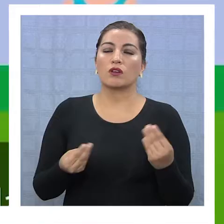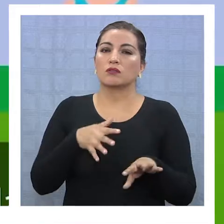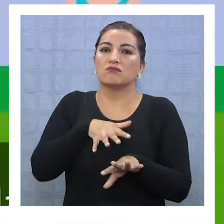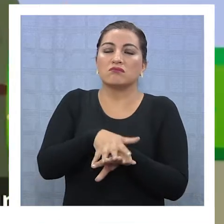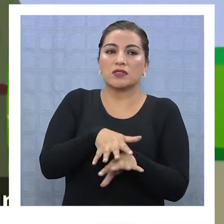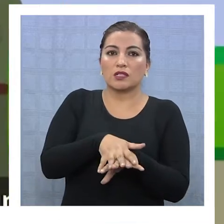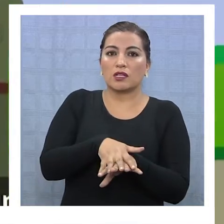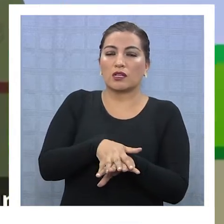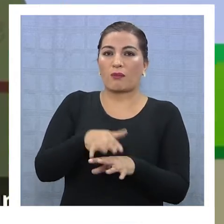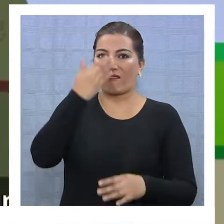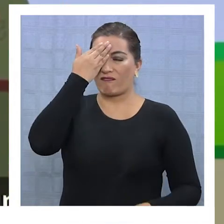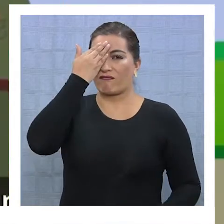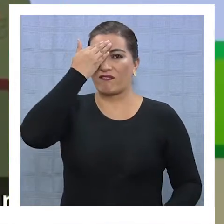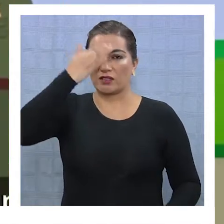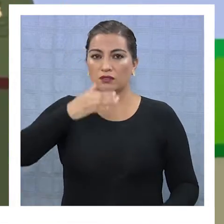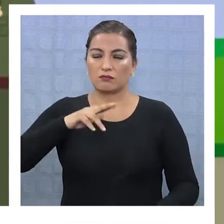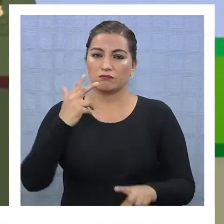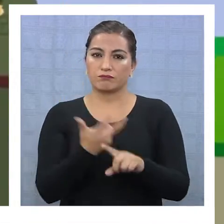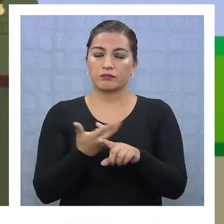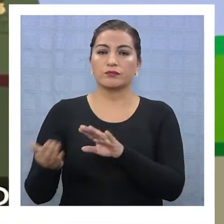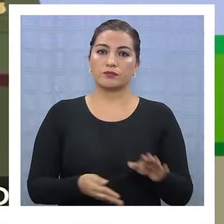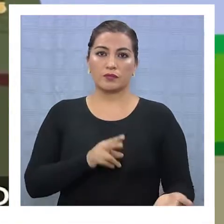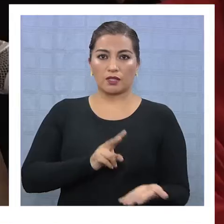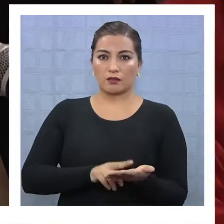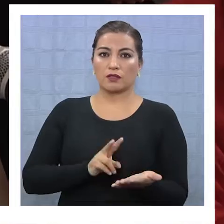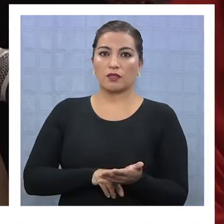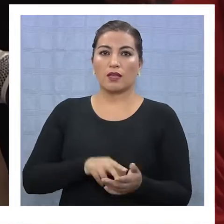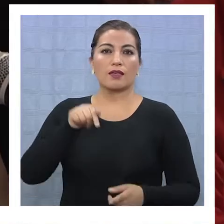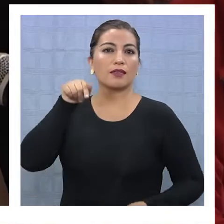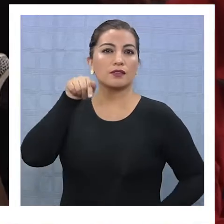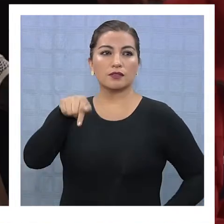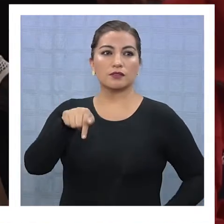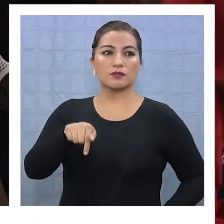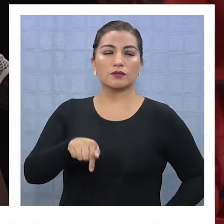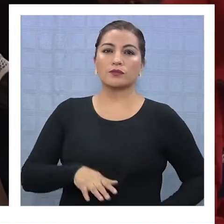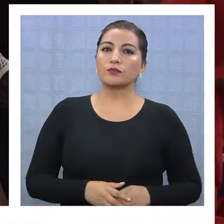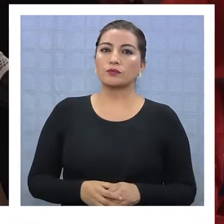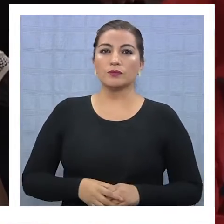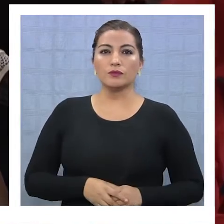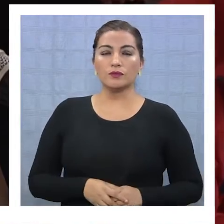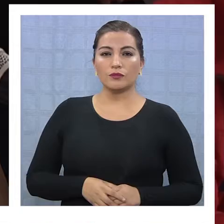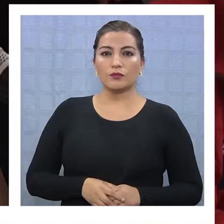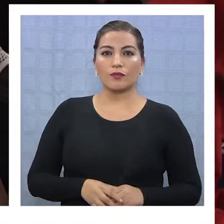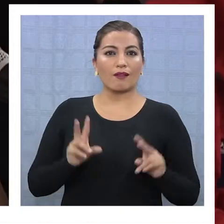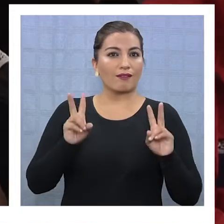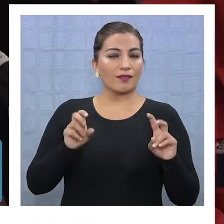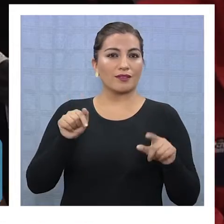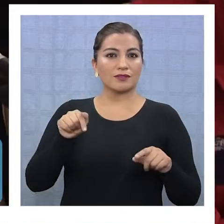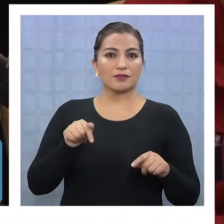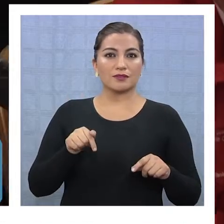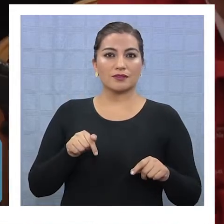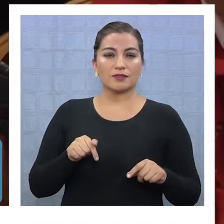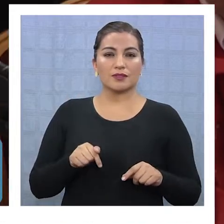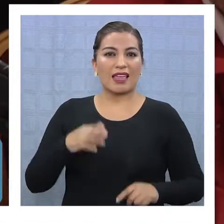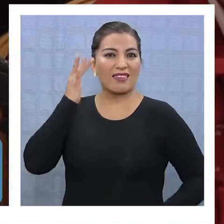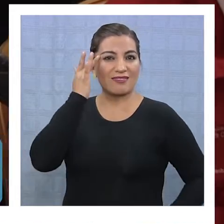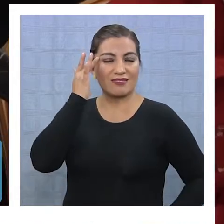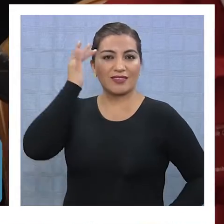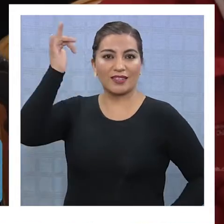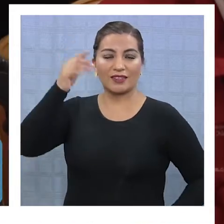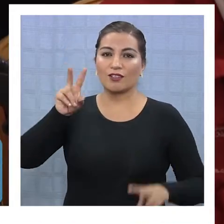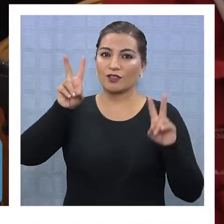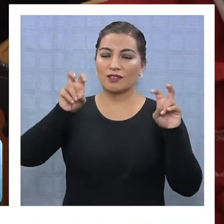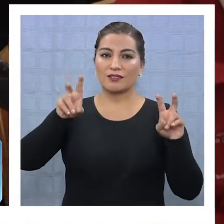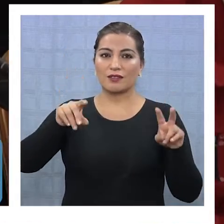para afrontar la delincuencia. Efectivamente, esto es el análisis integrado, es un análisis inteligente